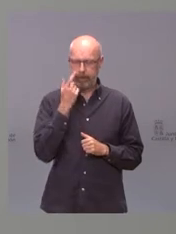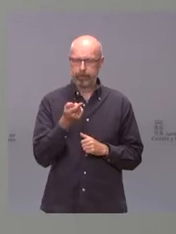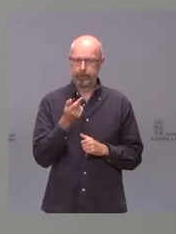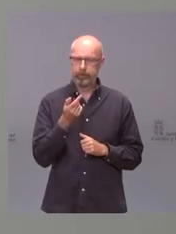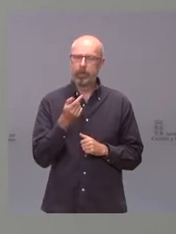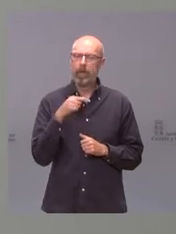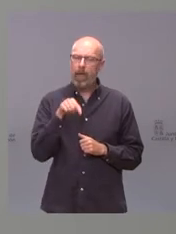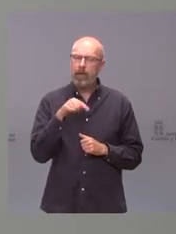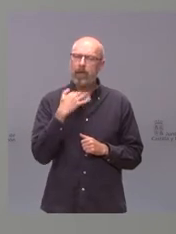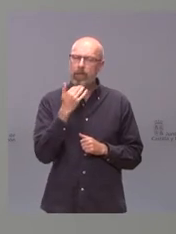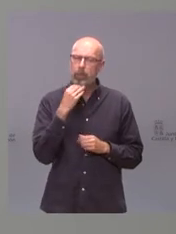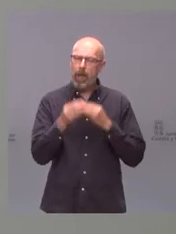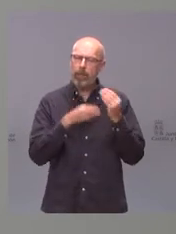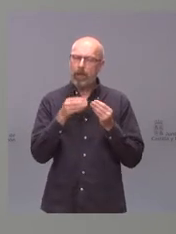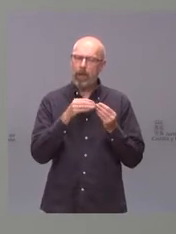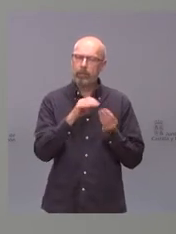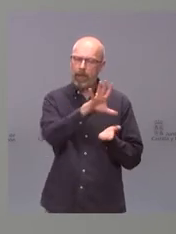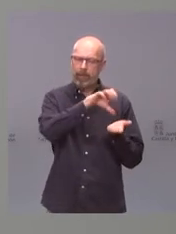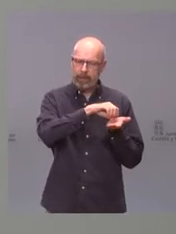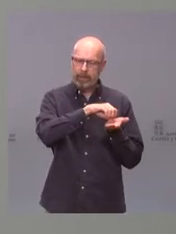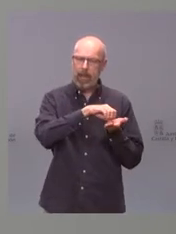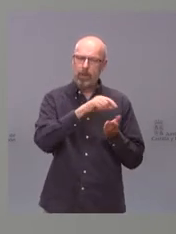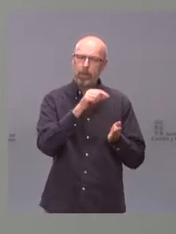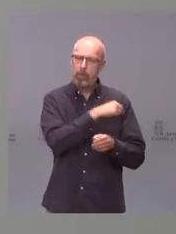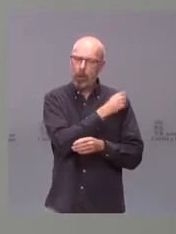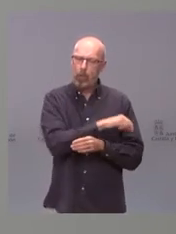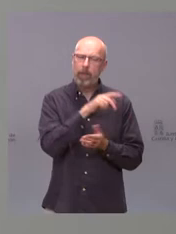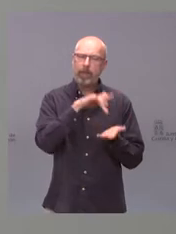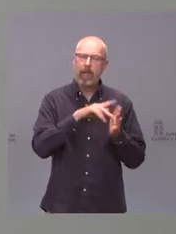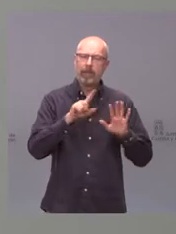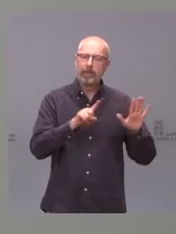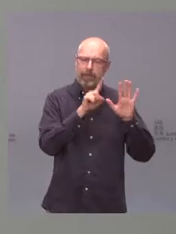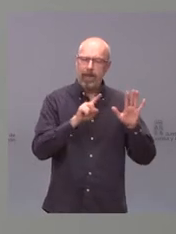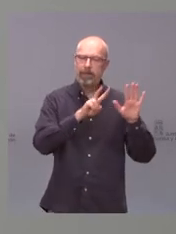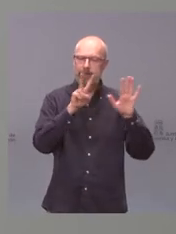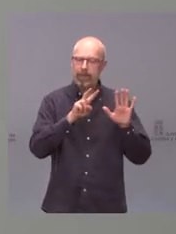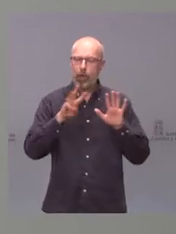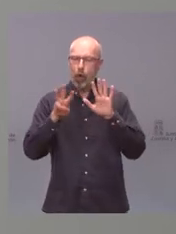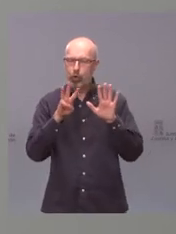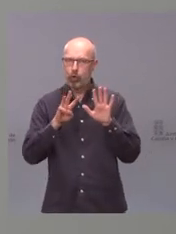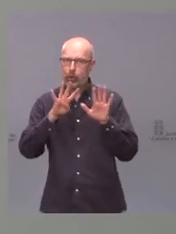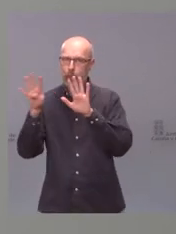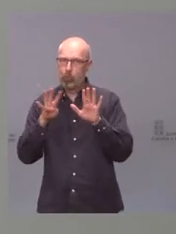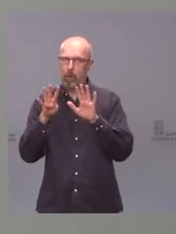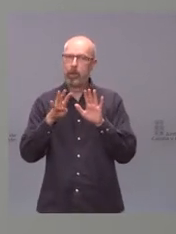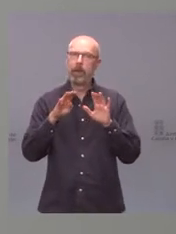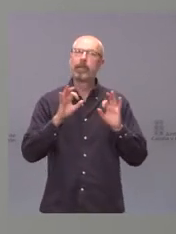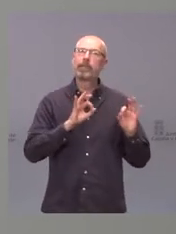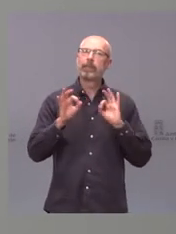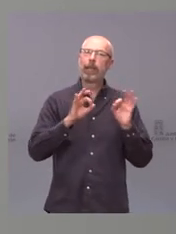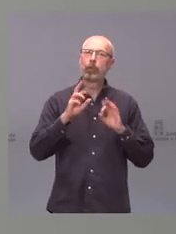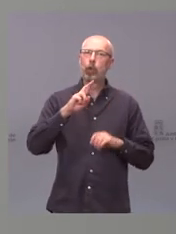vacunación masiva en Zamora en los días 6, 7, 8 y 9 de abril en el Teatro Ramos Carrión de